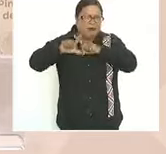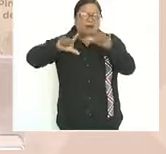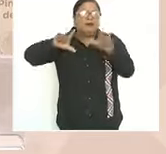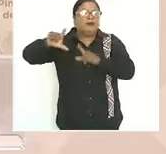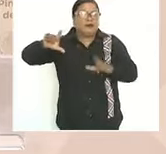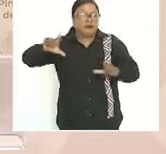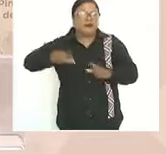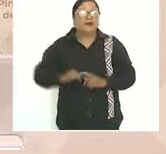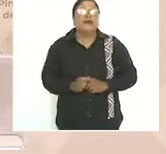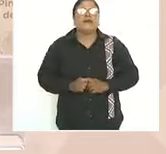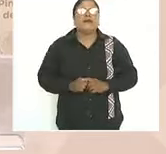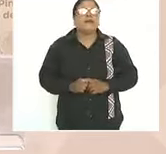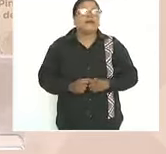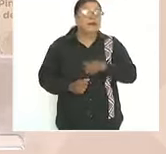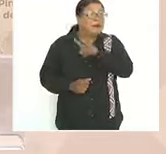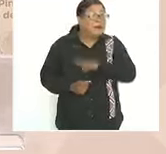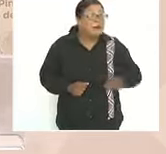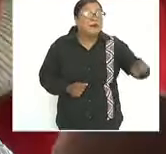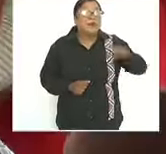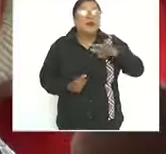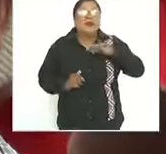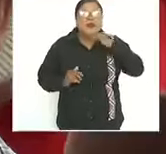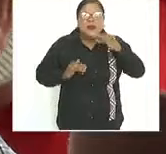que los corruptos